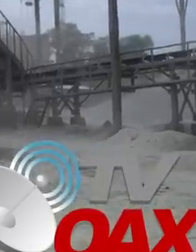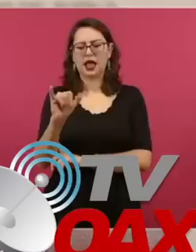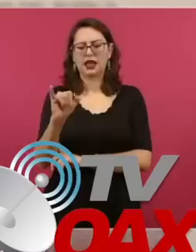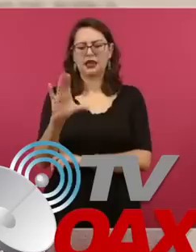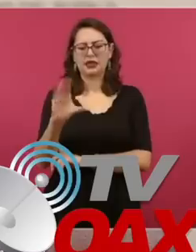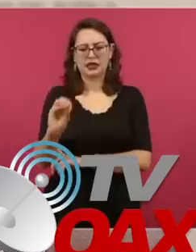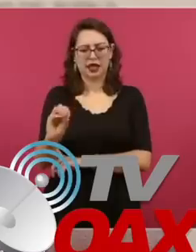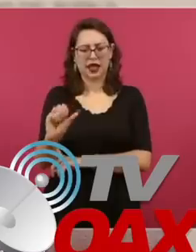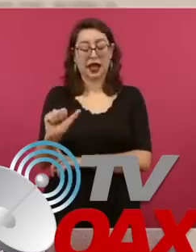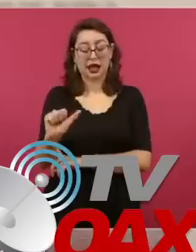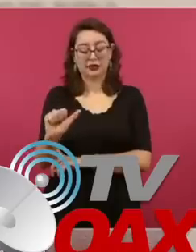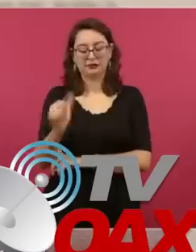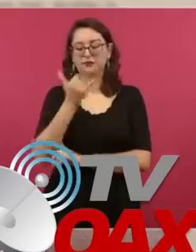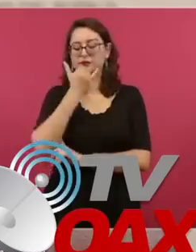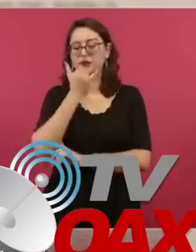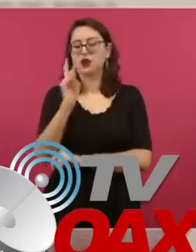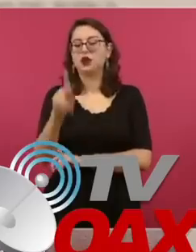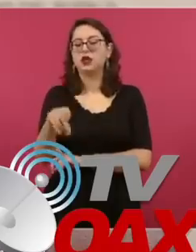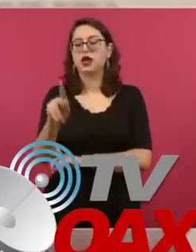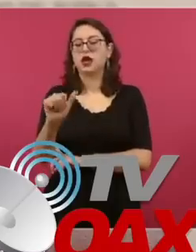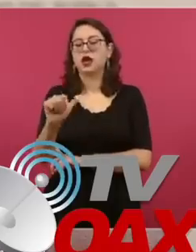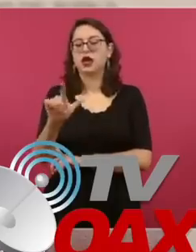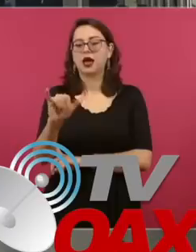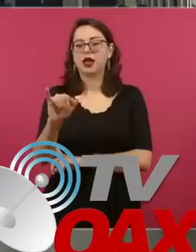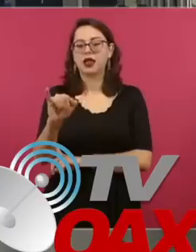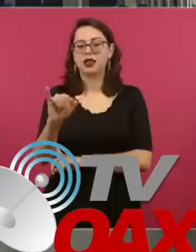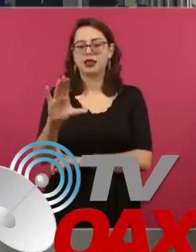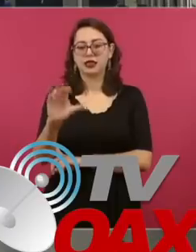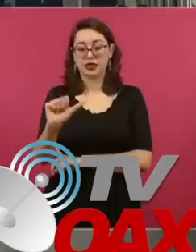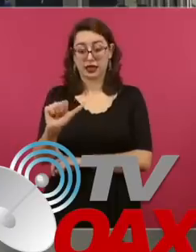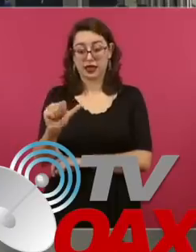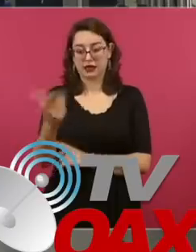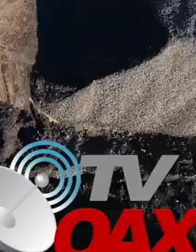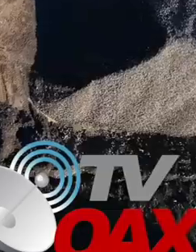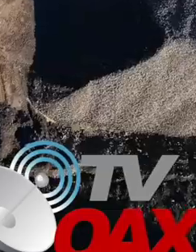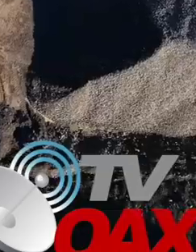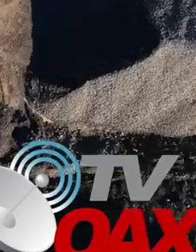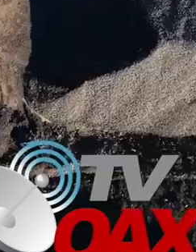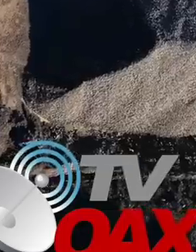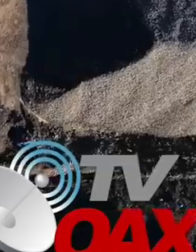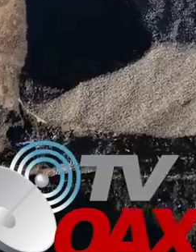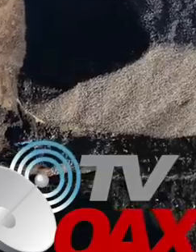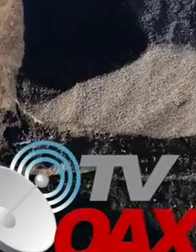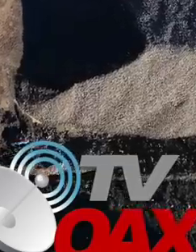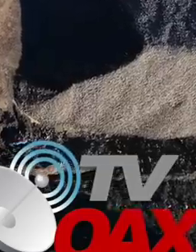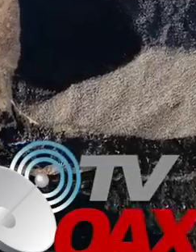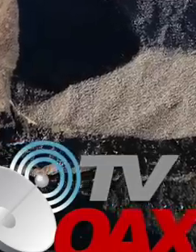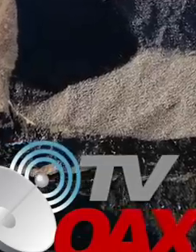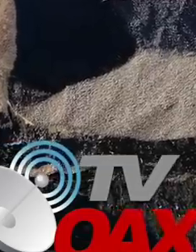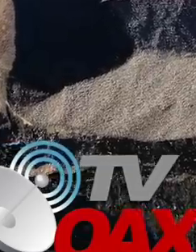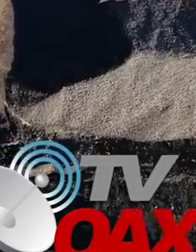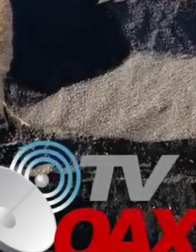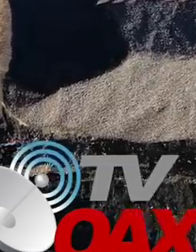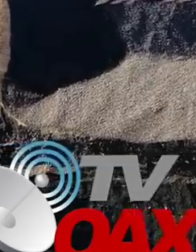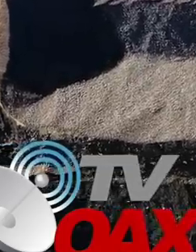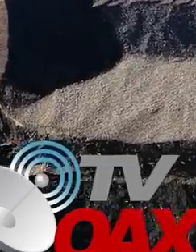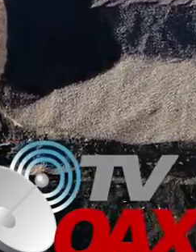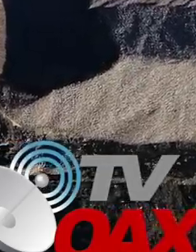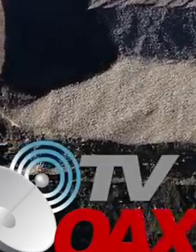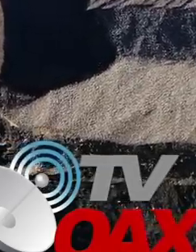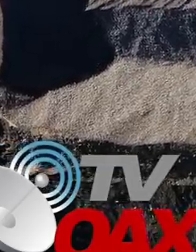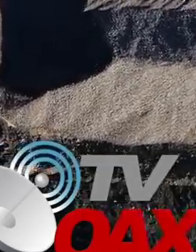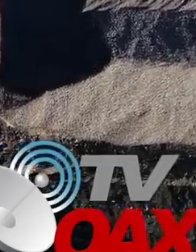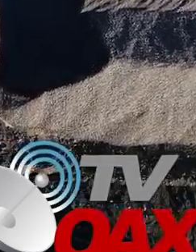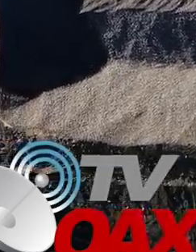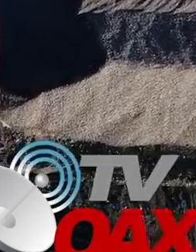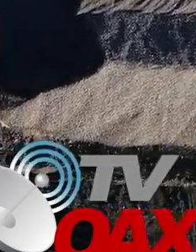A principios del año, el presidente de México, Andrés Manuel López Obrador, se refirió a la empresa Calica de